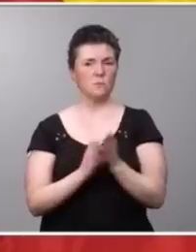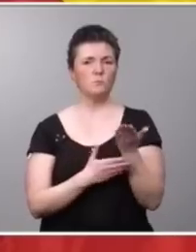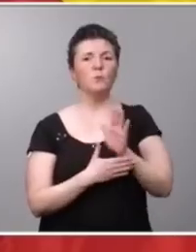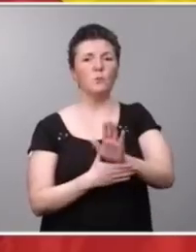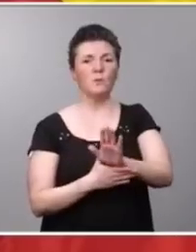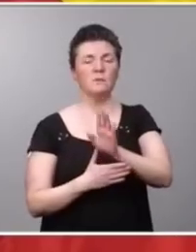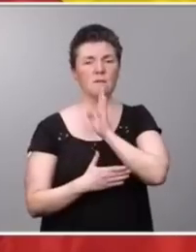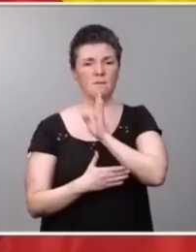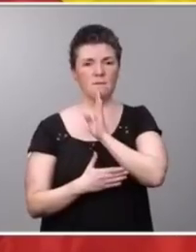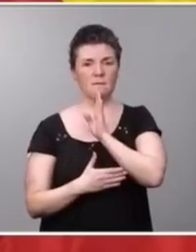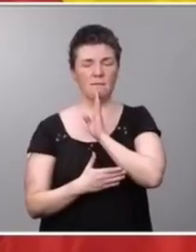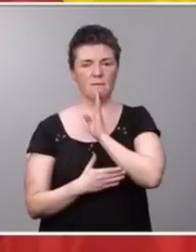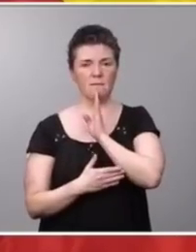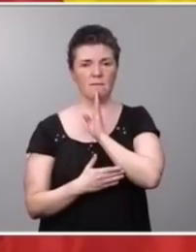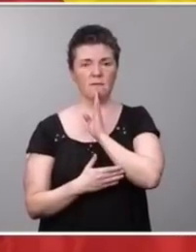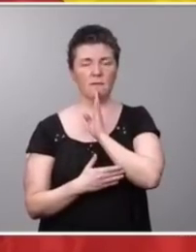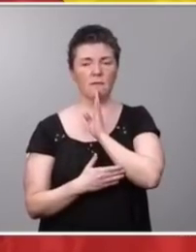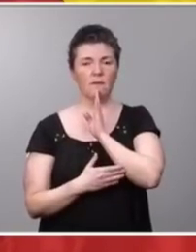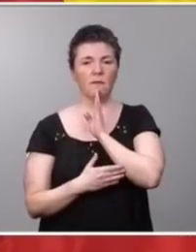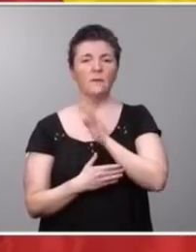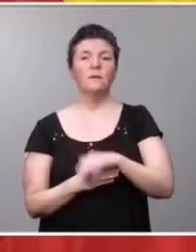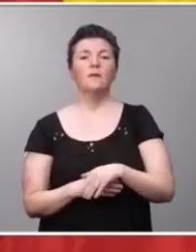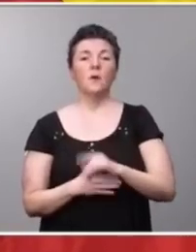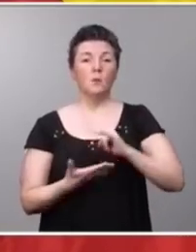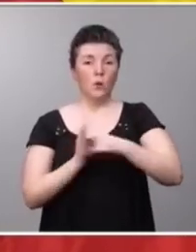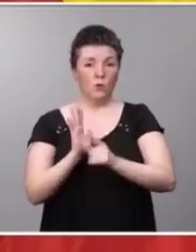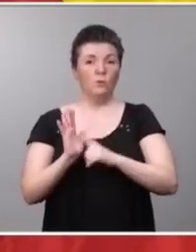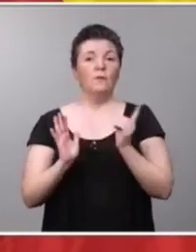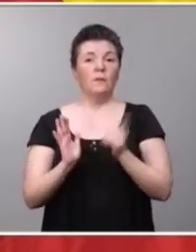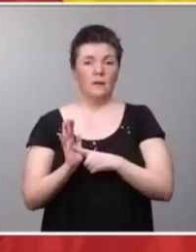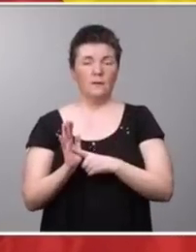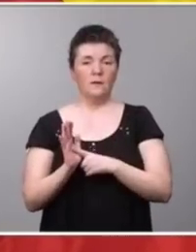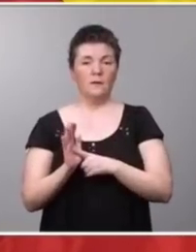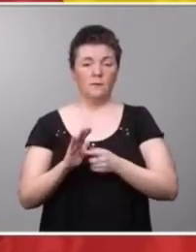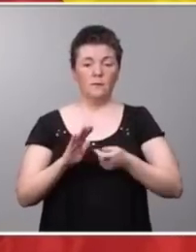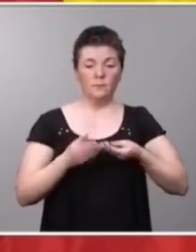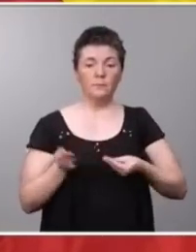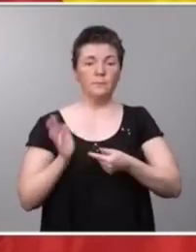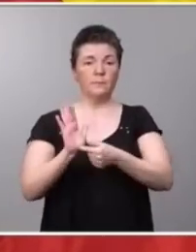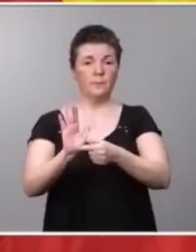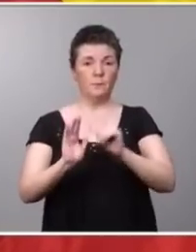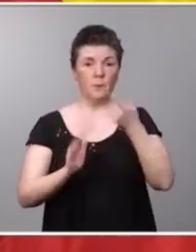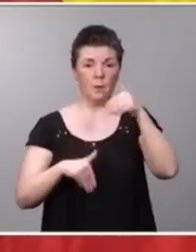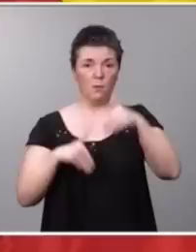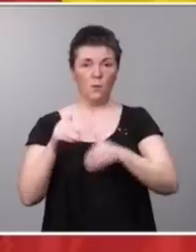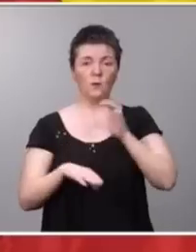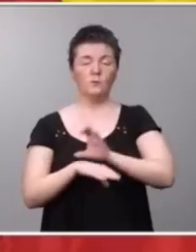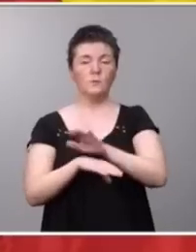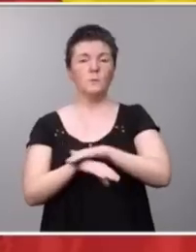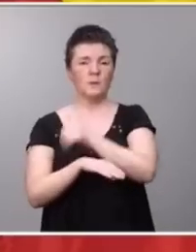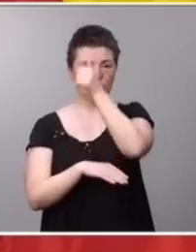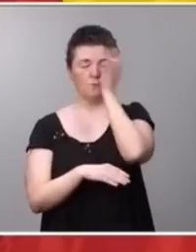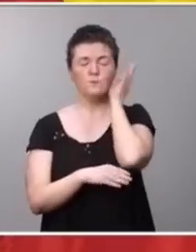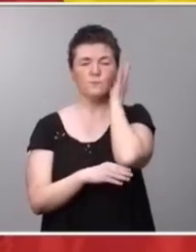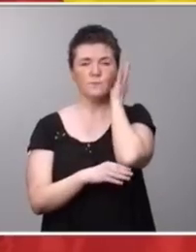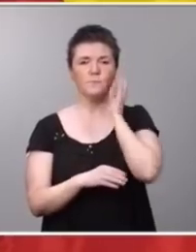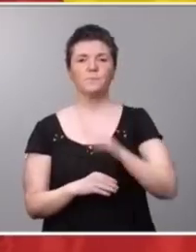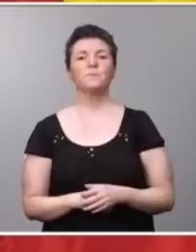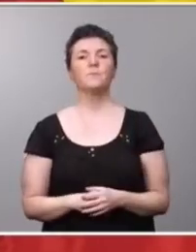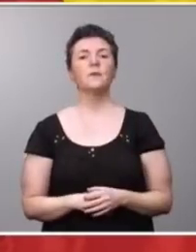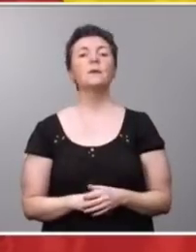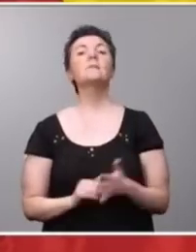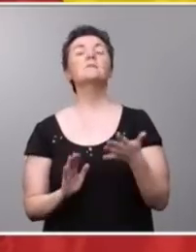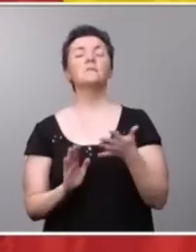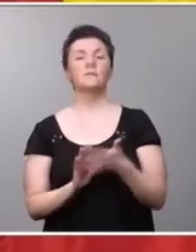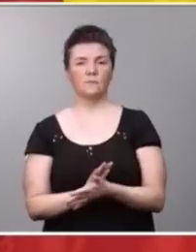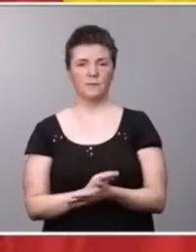en el proyecto de ley que trajimos a primera vuelta en Consejo de Ministros y Ministras. Eso quiere decir que